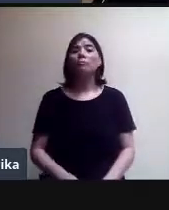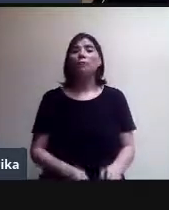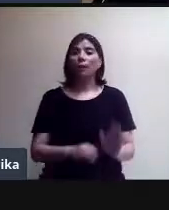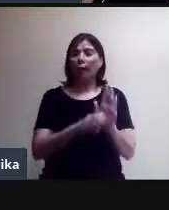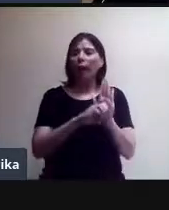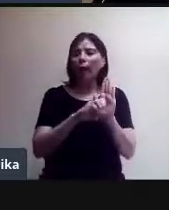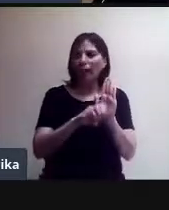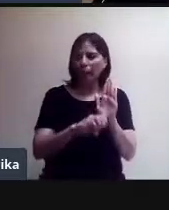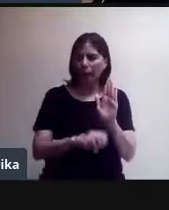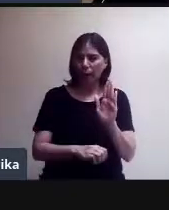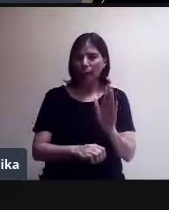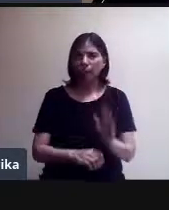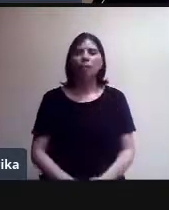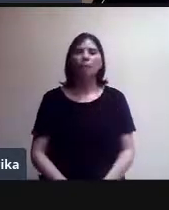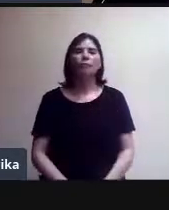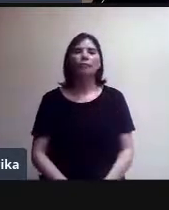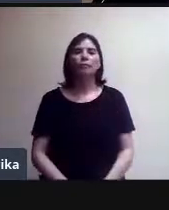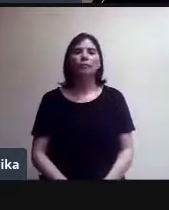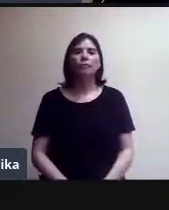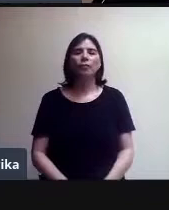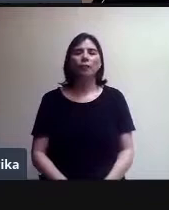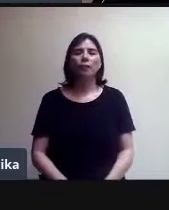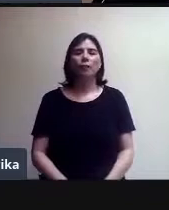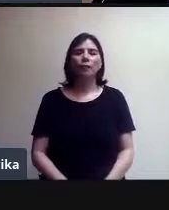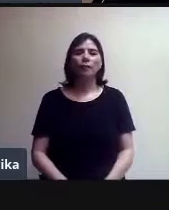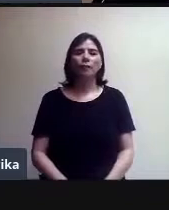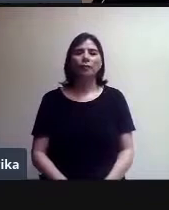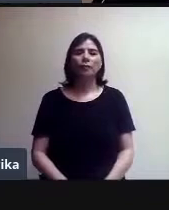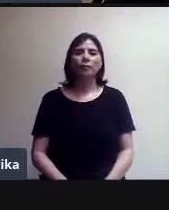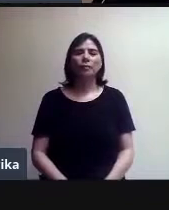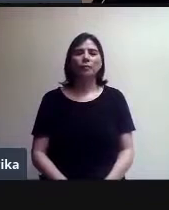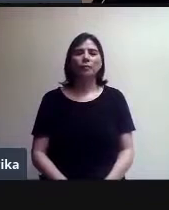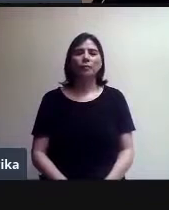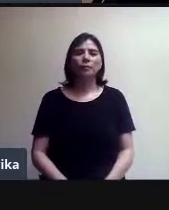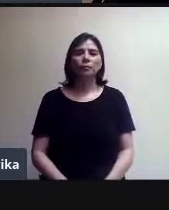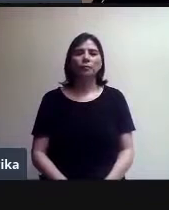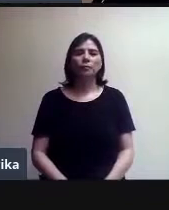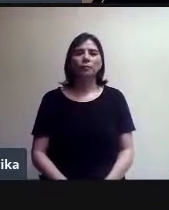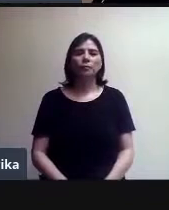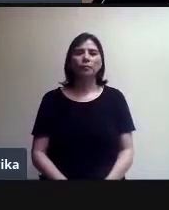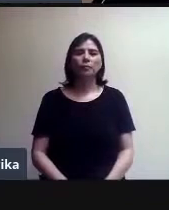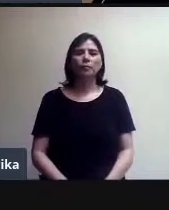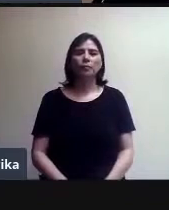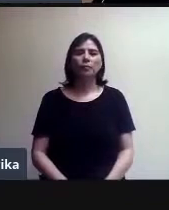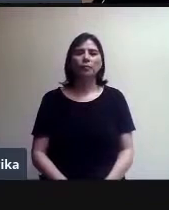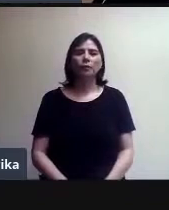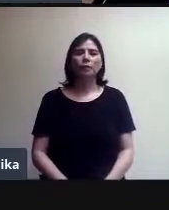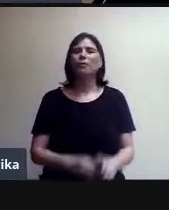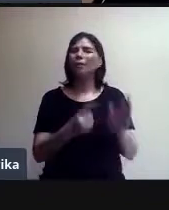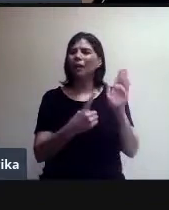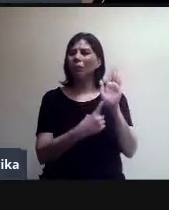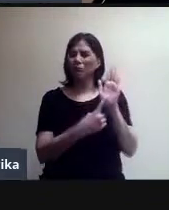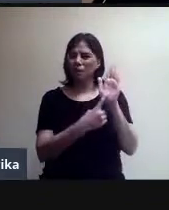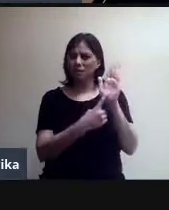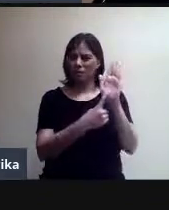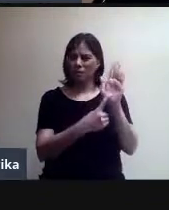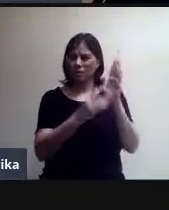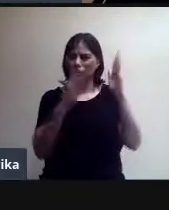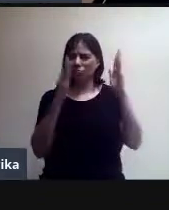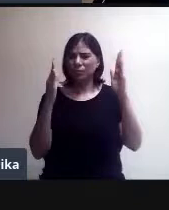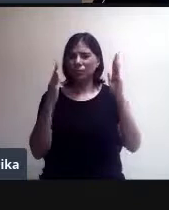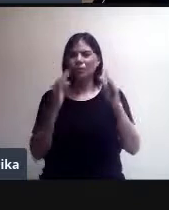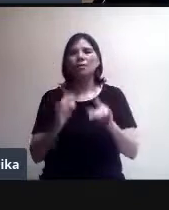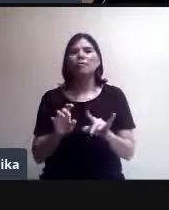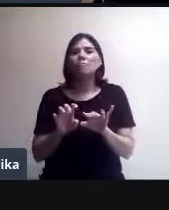que es la papeleta frente a la cámara, que es una pizarrita improvisada que podemos tener con los alumnos. El